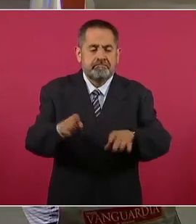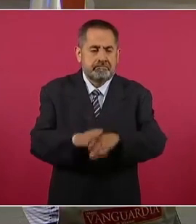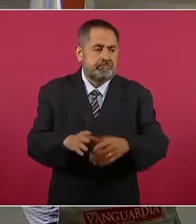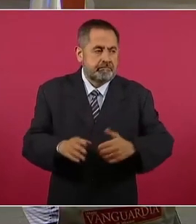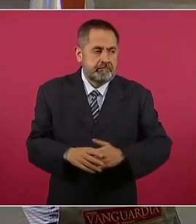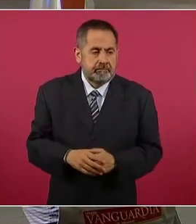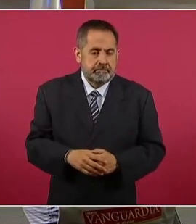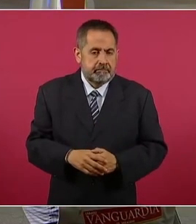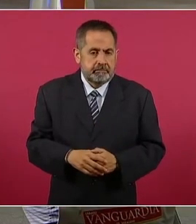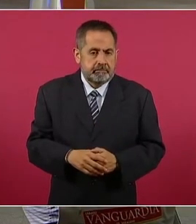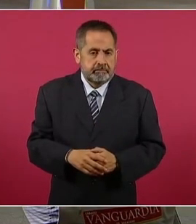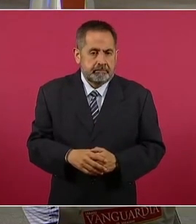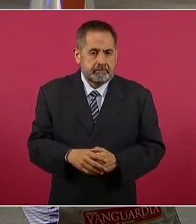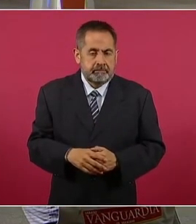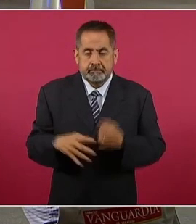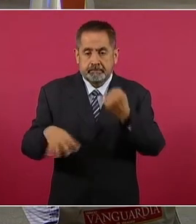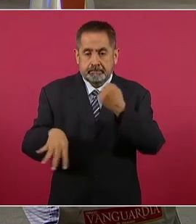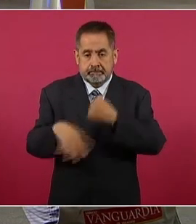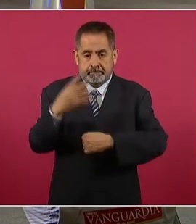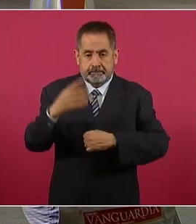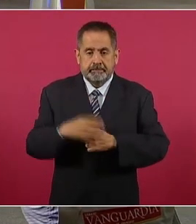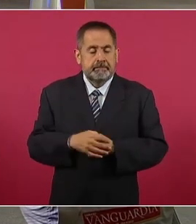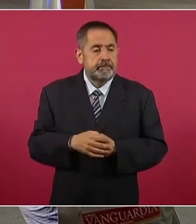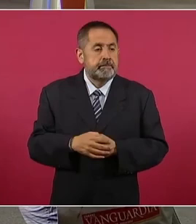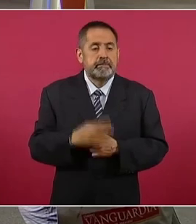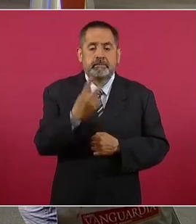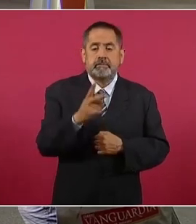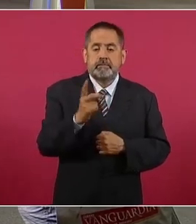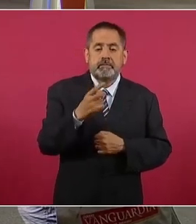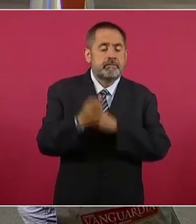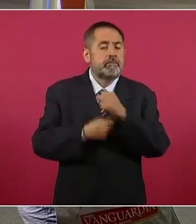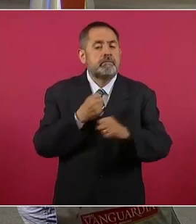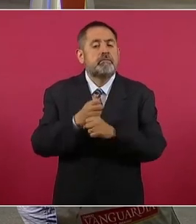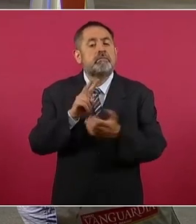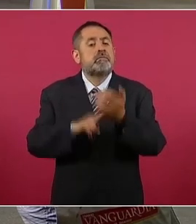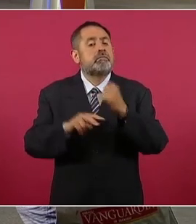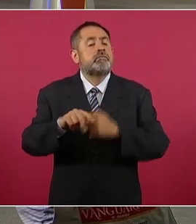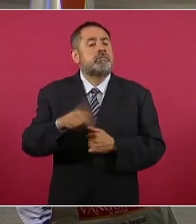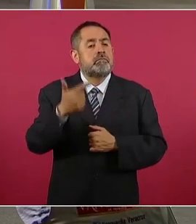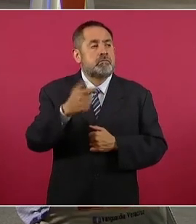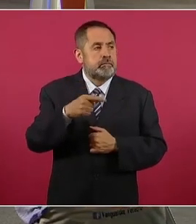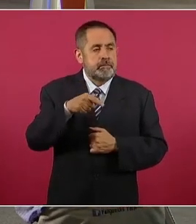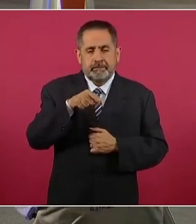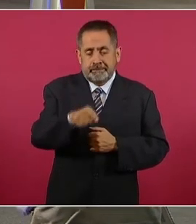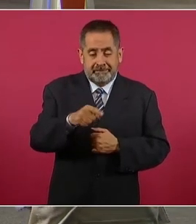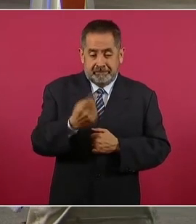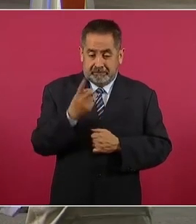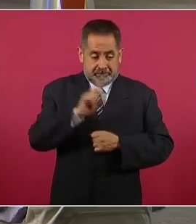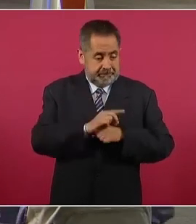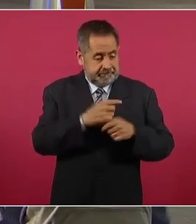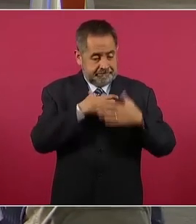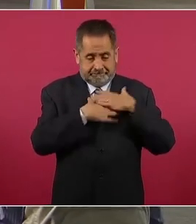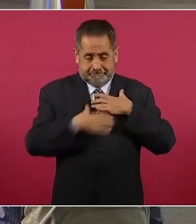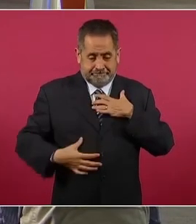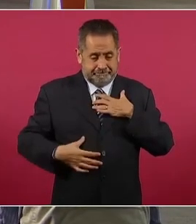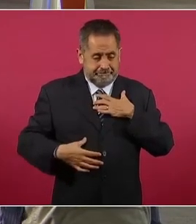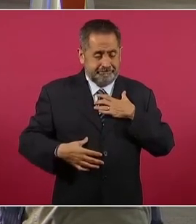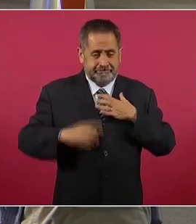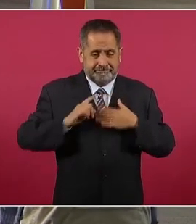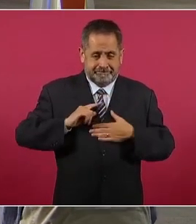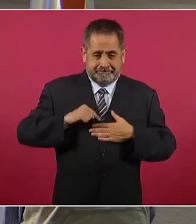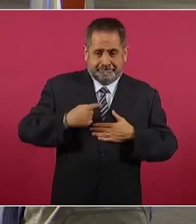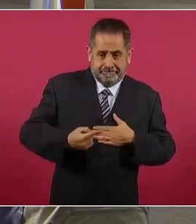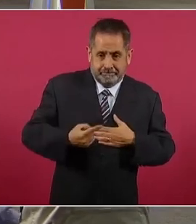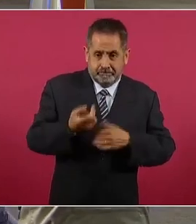Catorce. El 2 de diciembre de 2012, al día siguiente de haber tomado posesión de la presidencia,